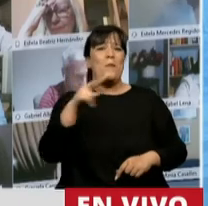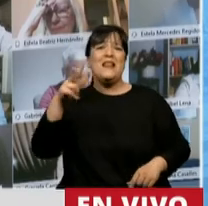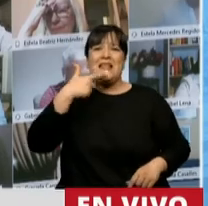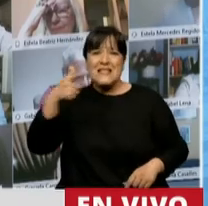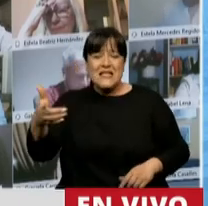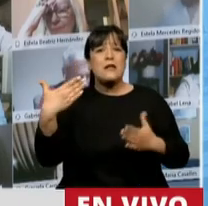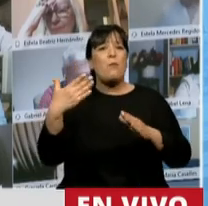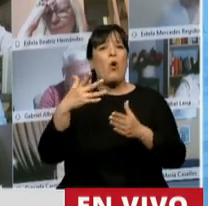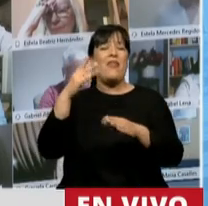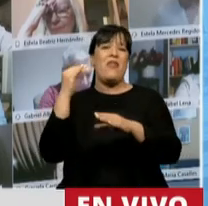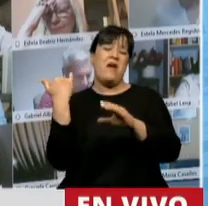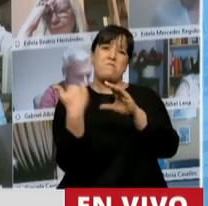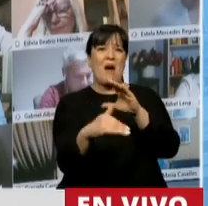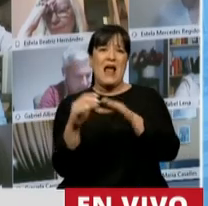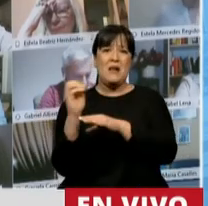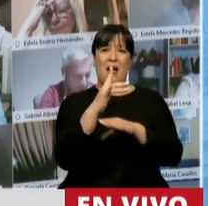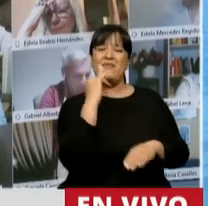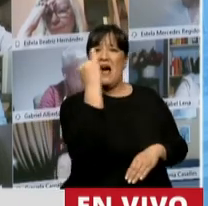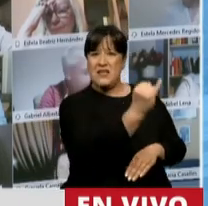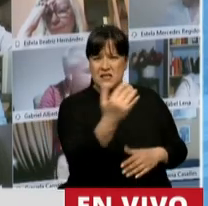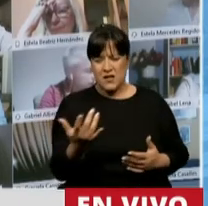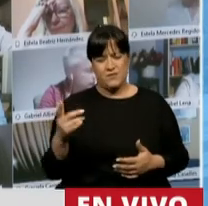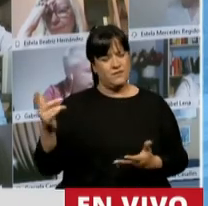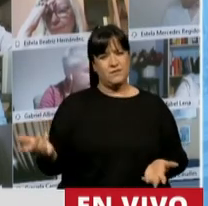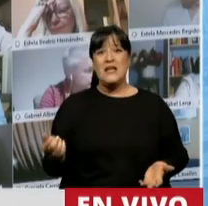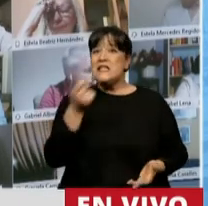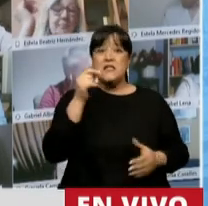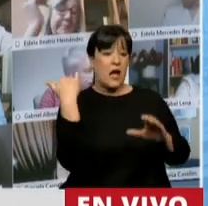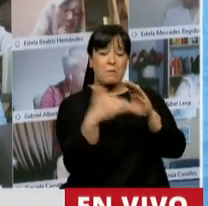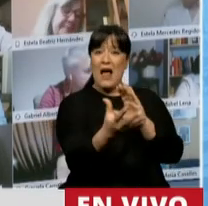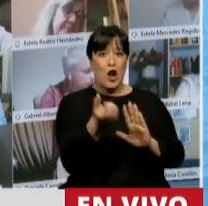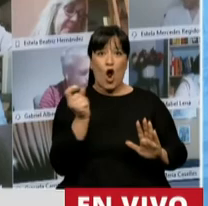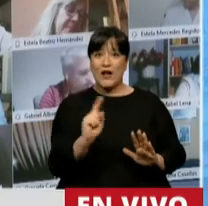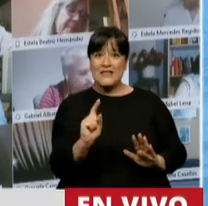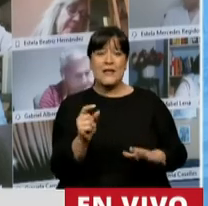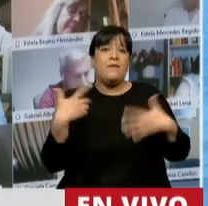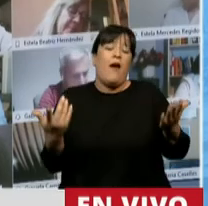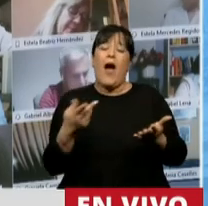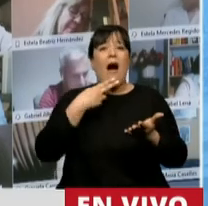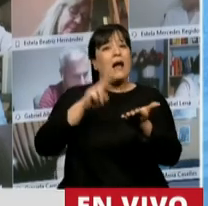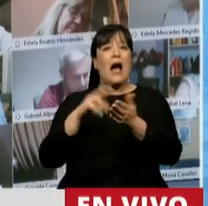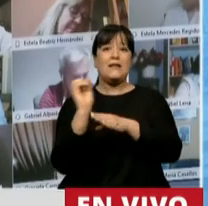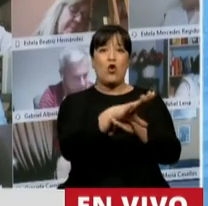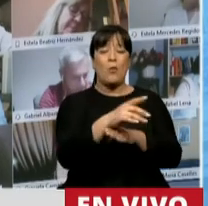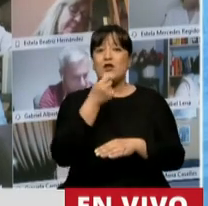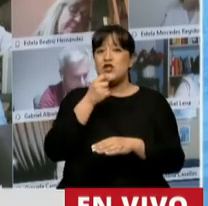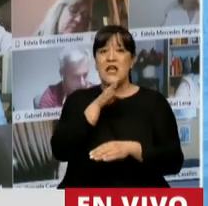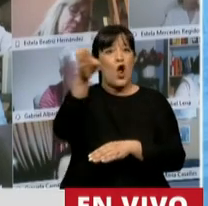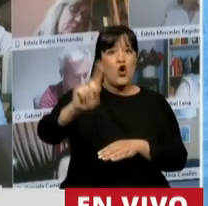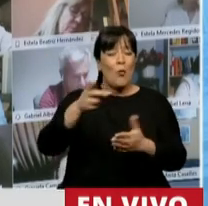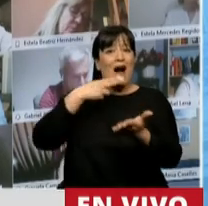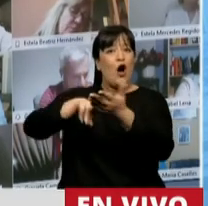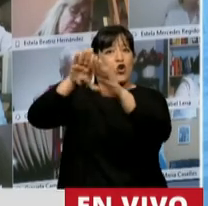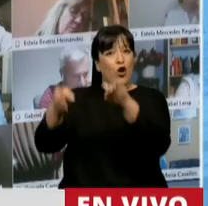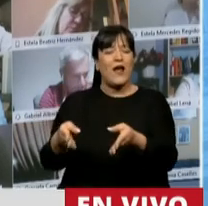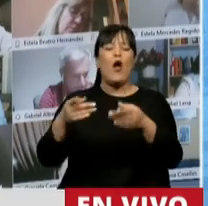puede notificar en un correo electrónico y si no recibe el correo electrónico porque no lo tiene una carta de documento, y si no la retira del correo la carta